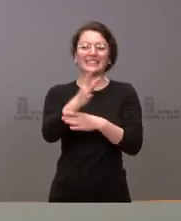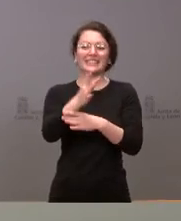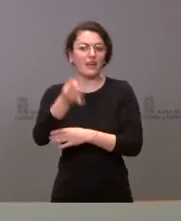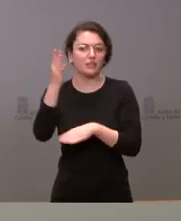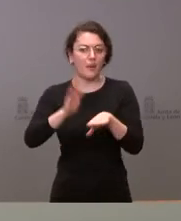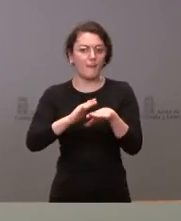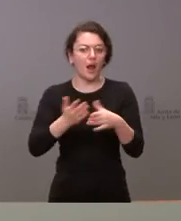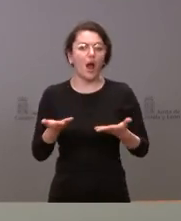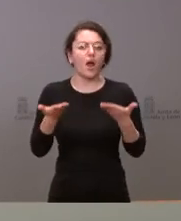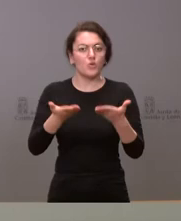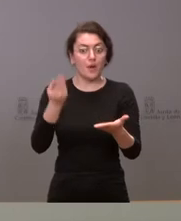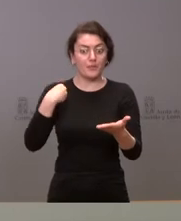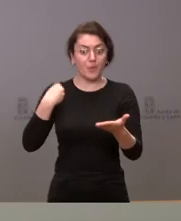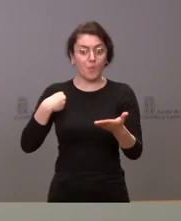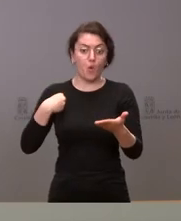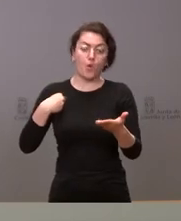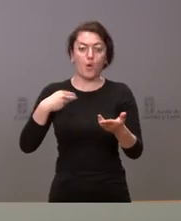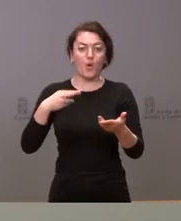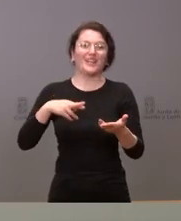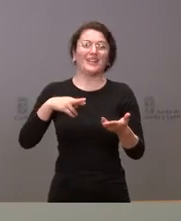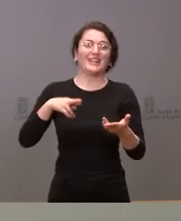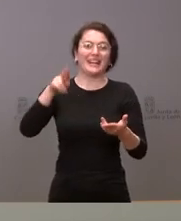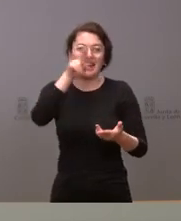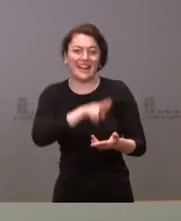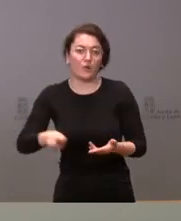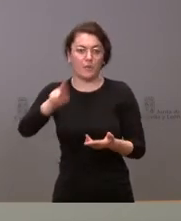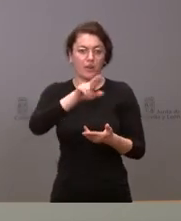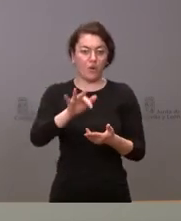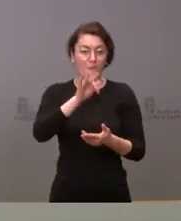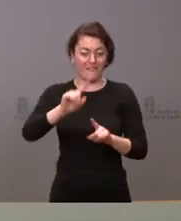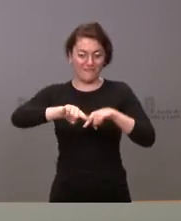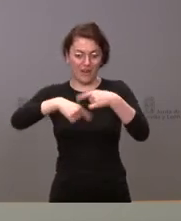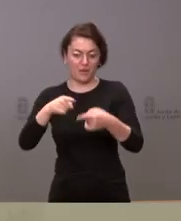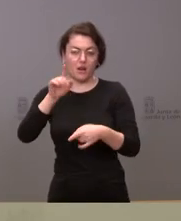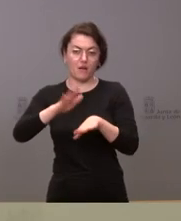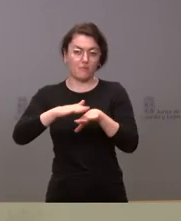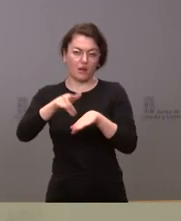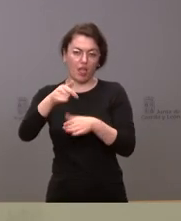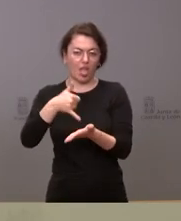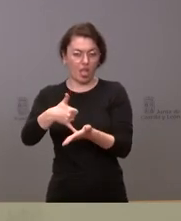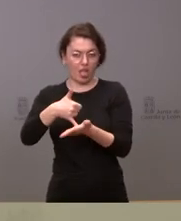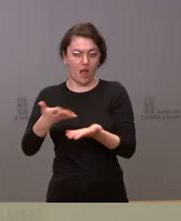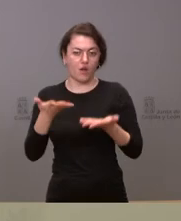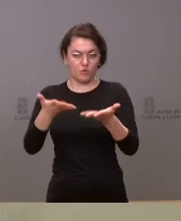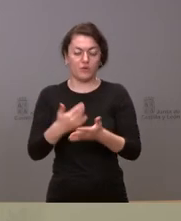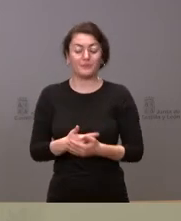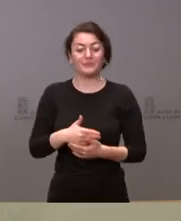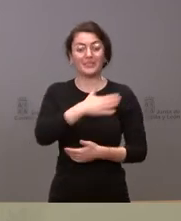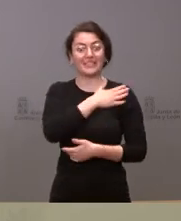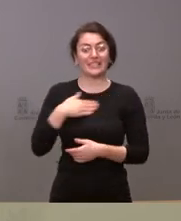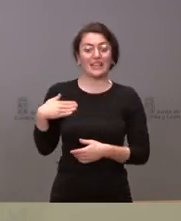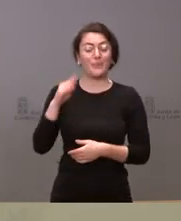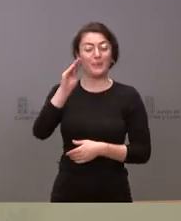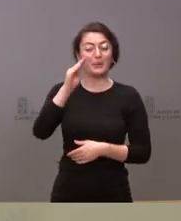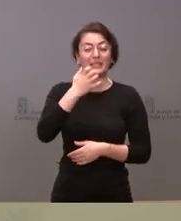tanto a la recuperación como a familias que están pasando especiales dificultades. Sí, yo quería preguntarle si nos dicen que